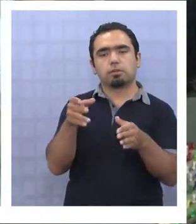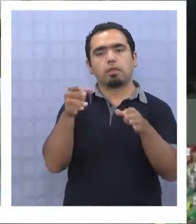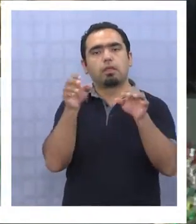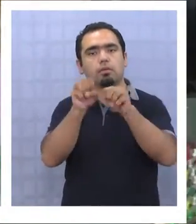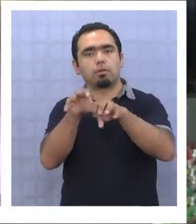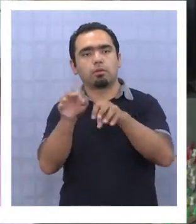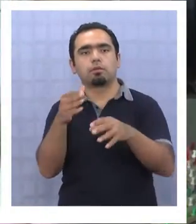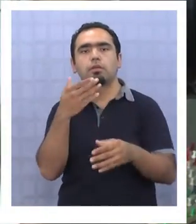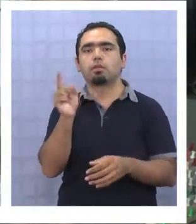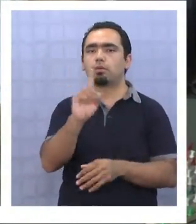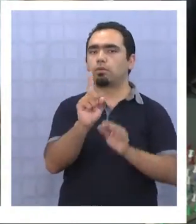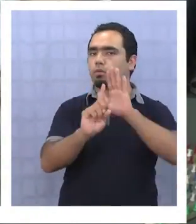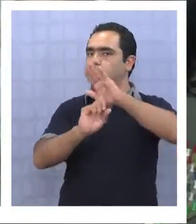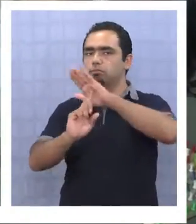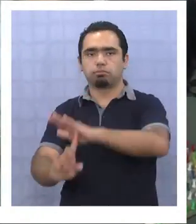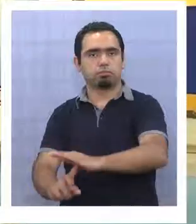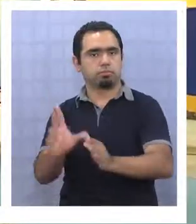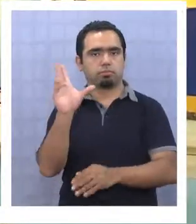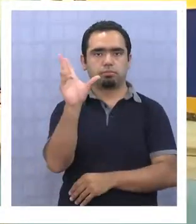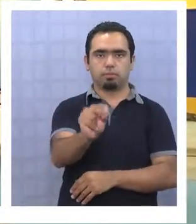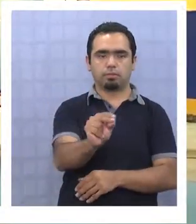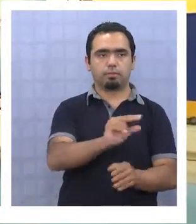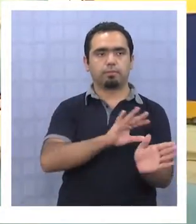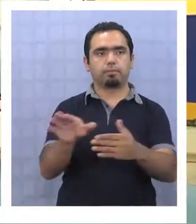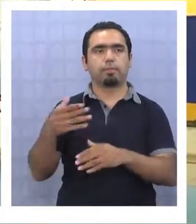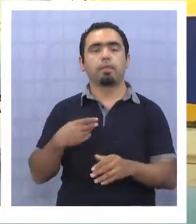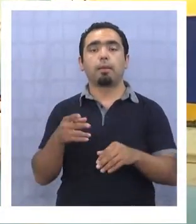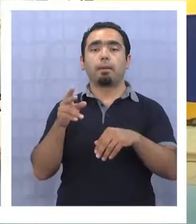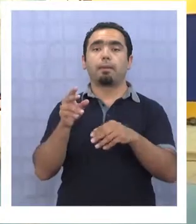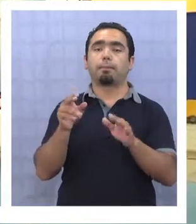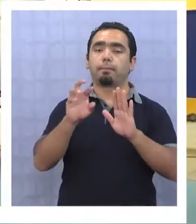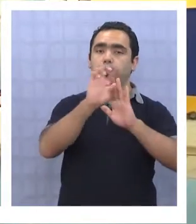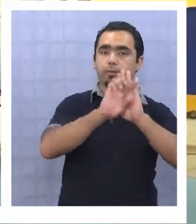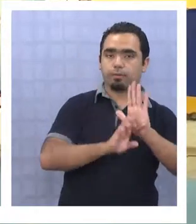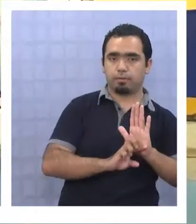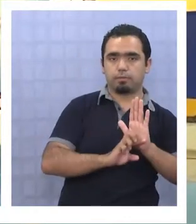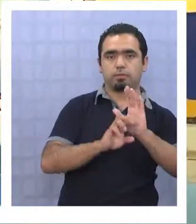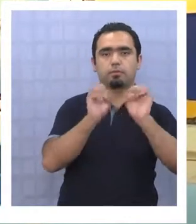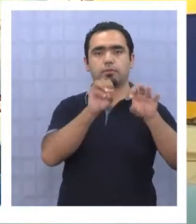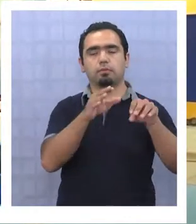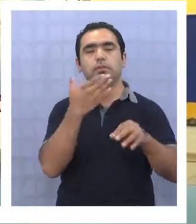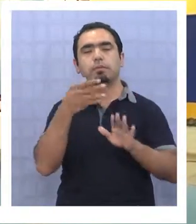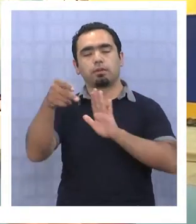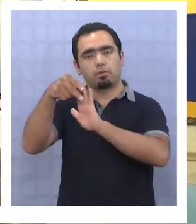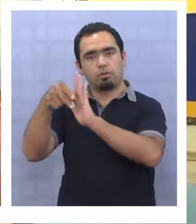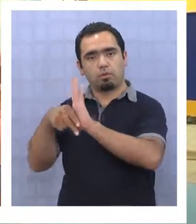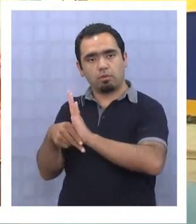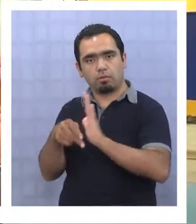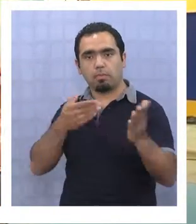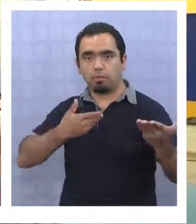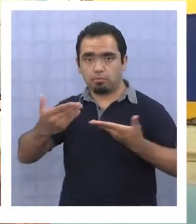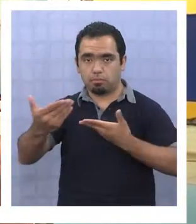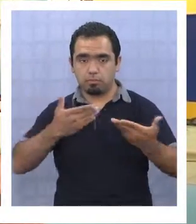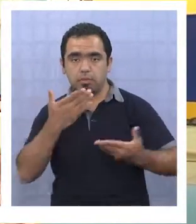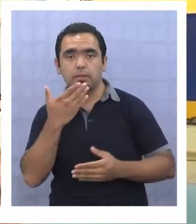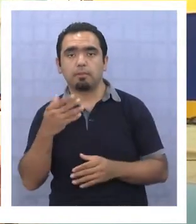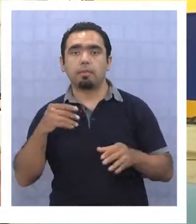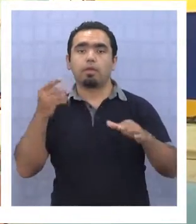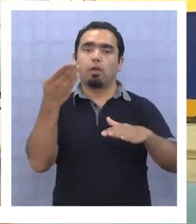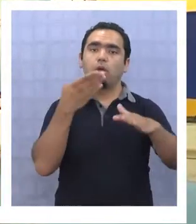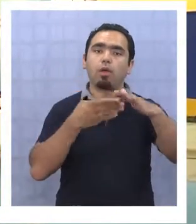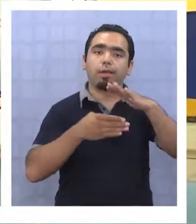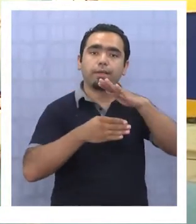discriminación entre sus alumnos. Desde los proyectos educativos, en las normas de convivencia y también en los procesos tanto de admisión